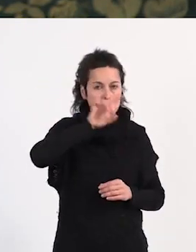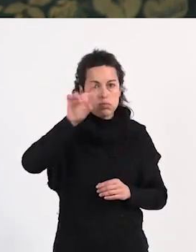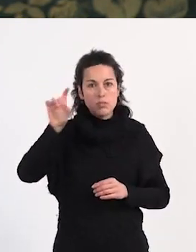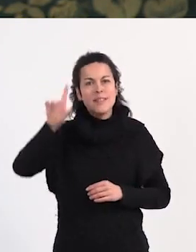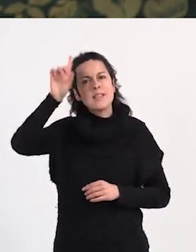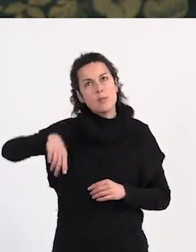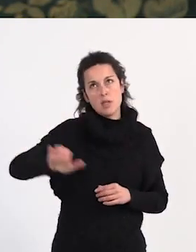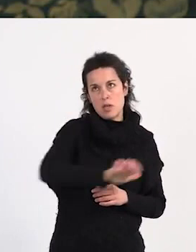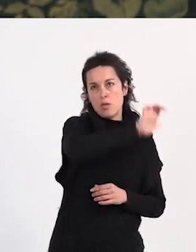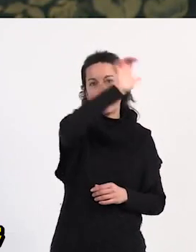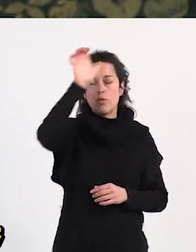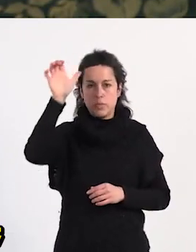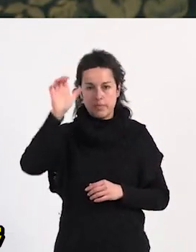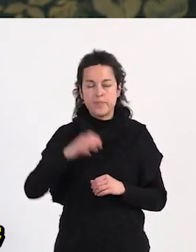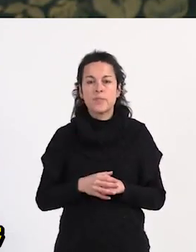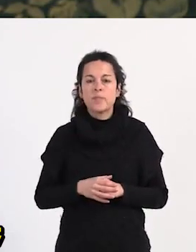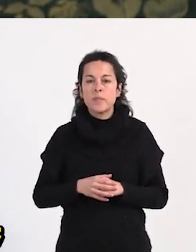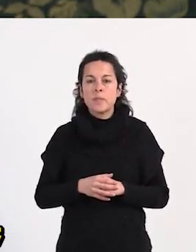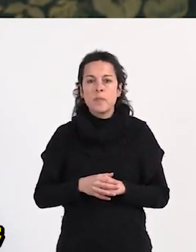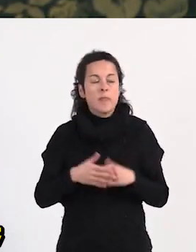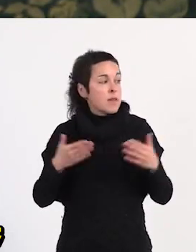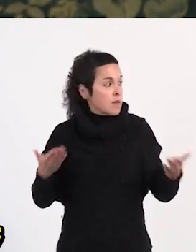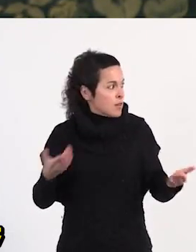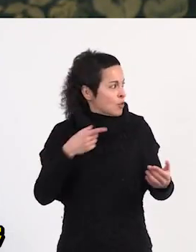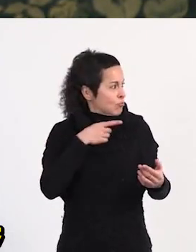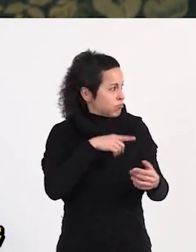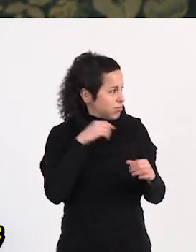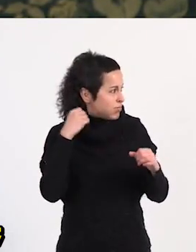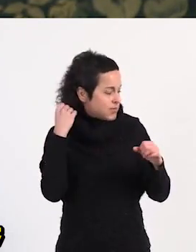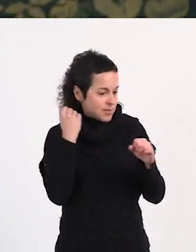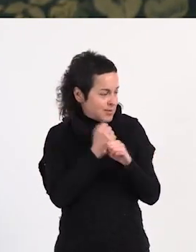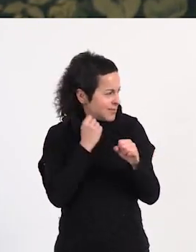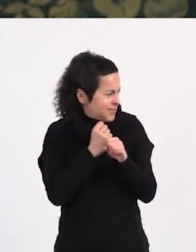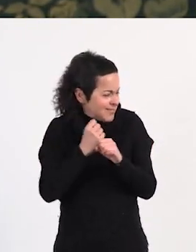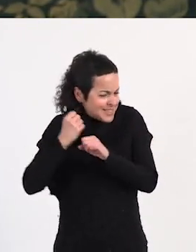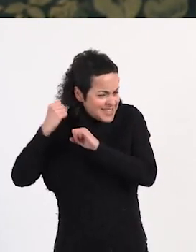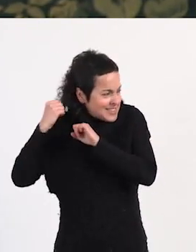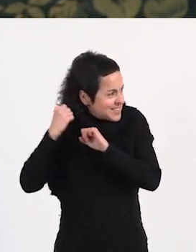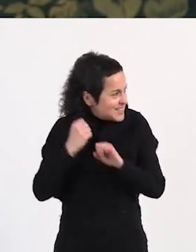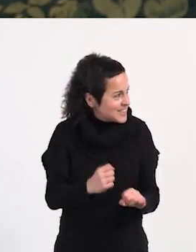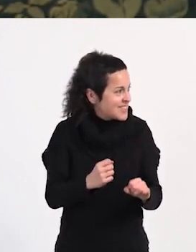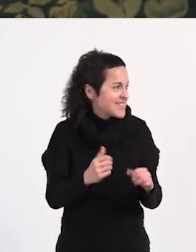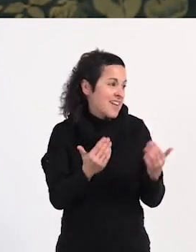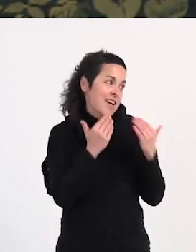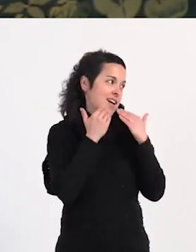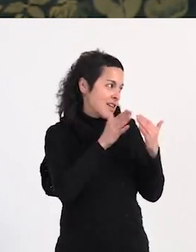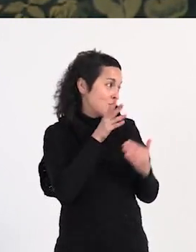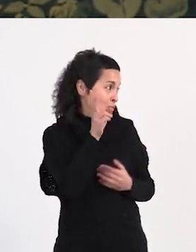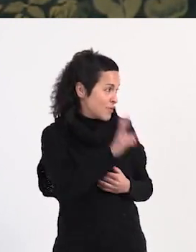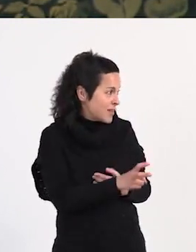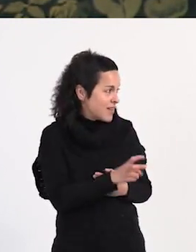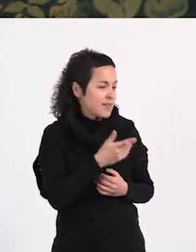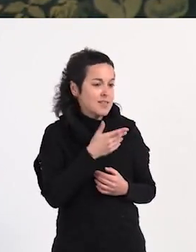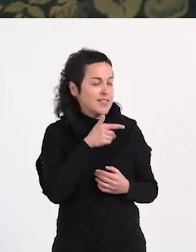también a nivel europeo. Paula, cuentas con una larga trayectoria. Agradecemos contar con tu presencia y que